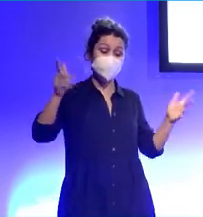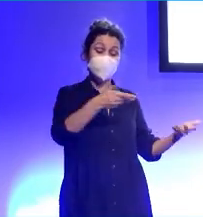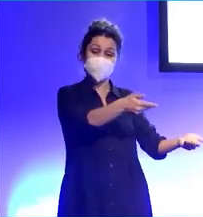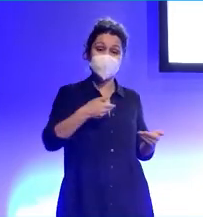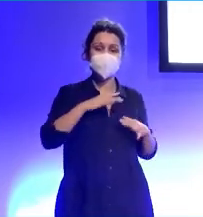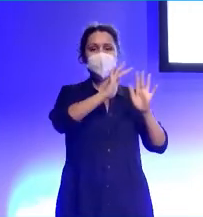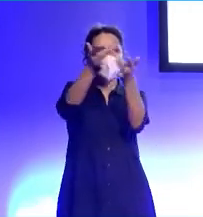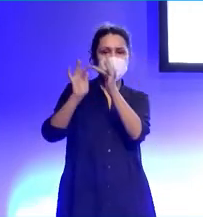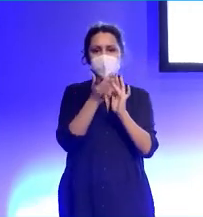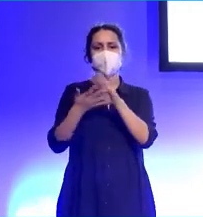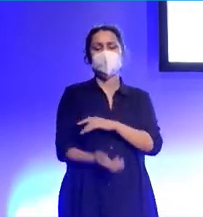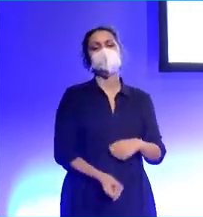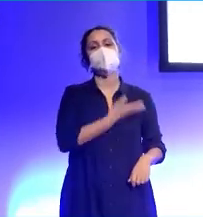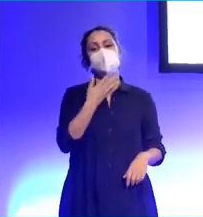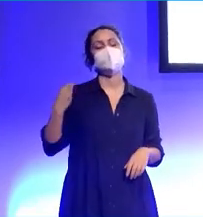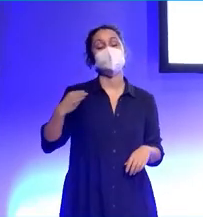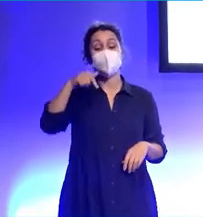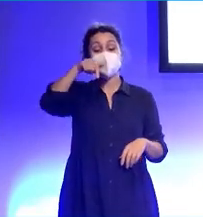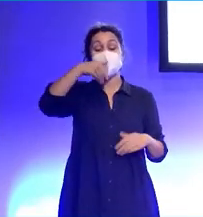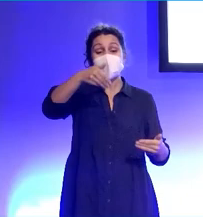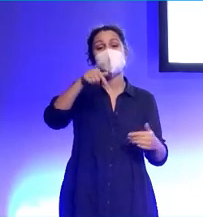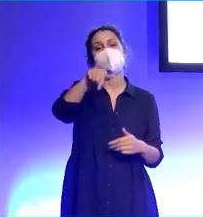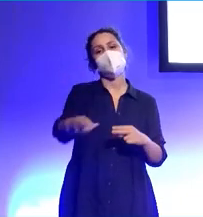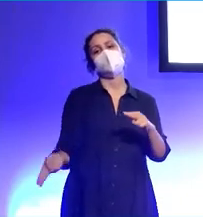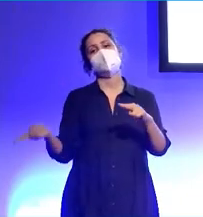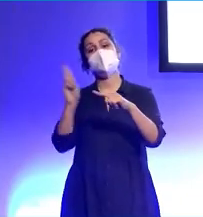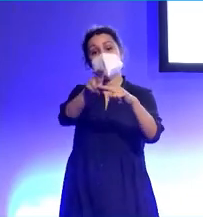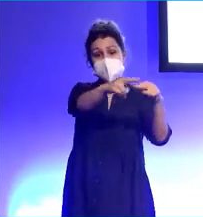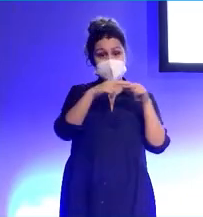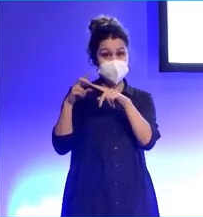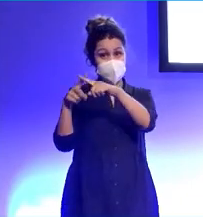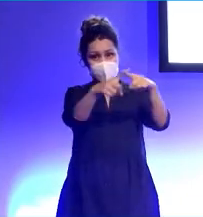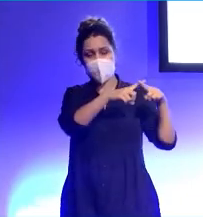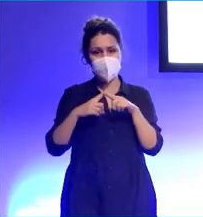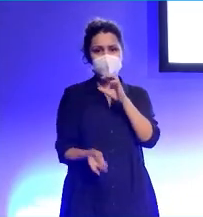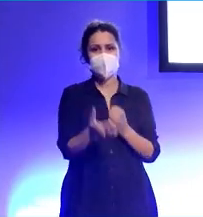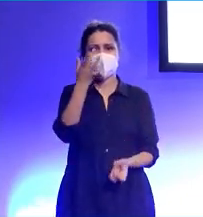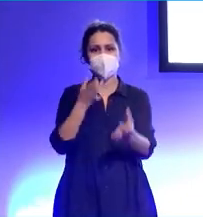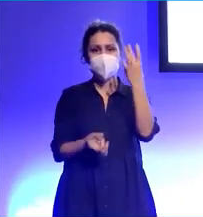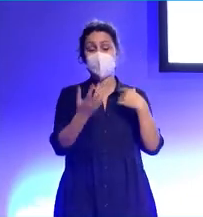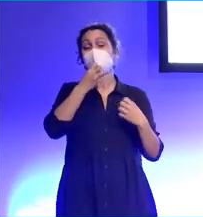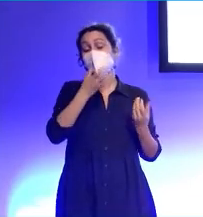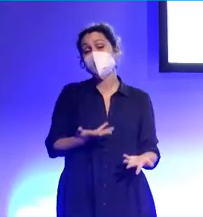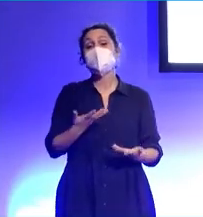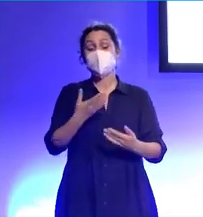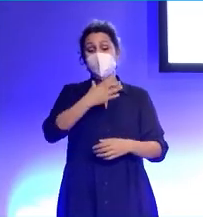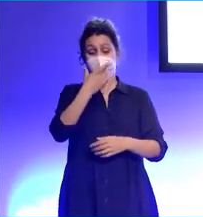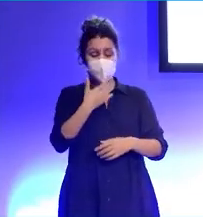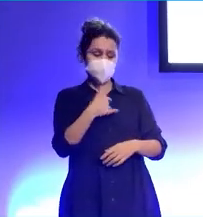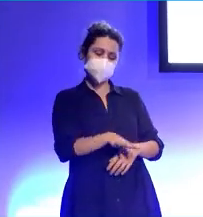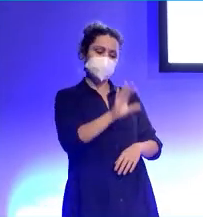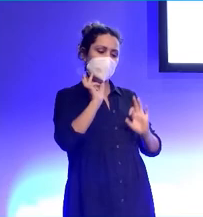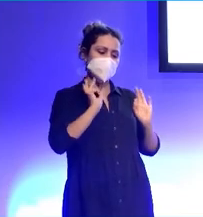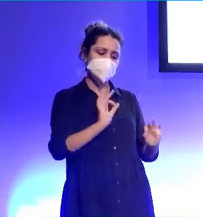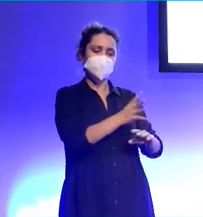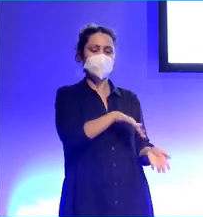nosotros, con las mismas afinidades y construir en base a eso. Eso hice yo con el podcast, tengo una forma de entender la tecnología, una forma de entender a Apple, seguro que